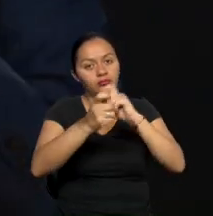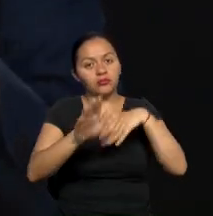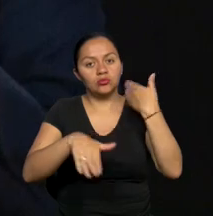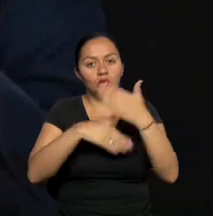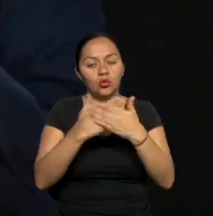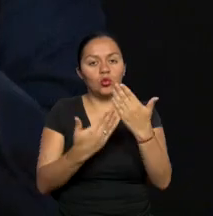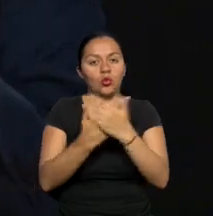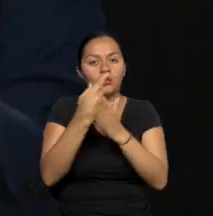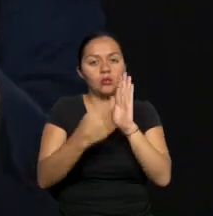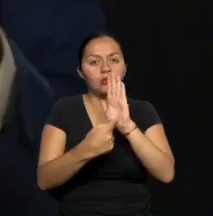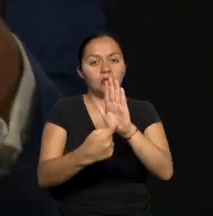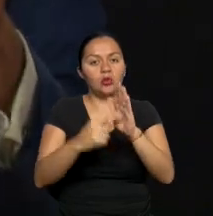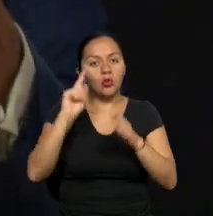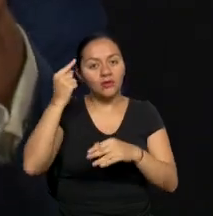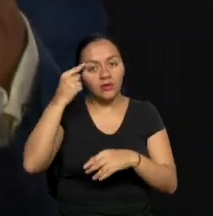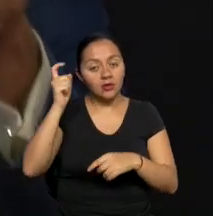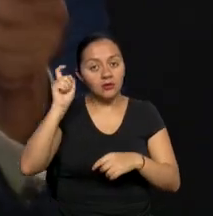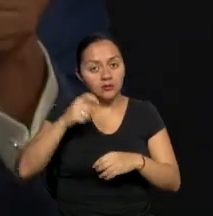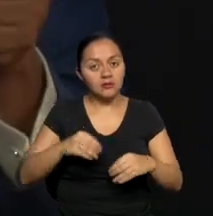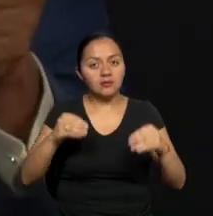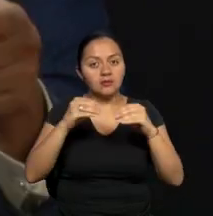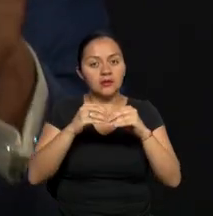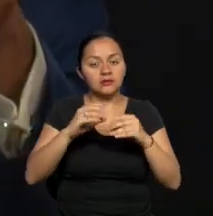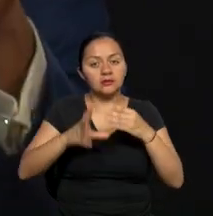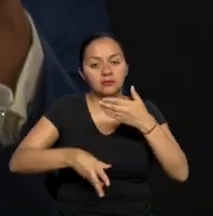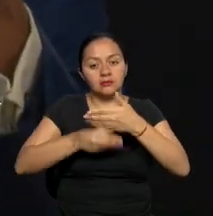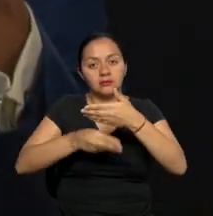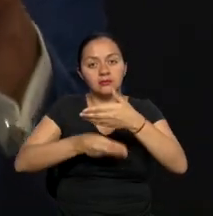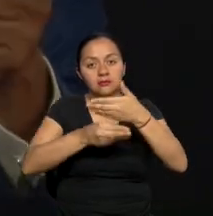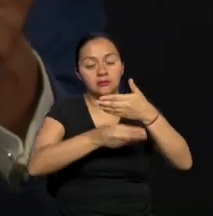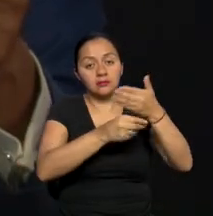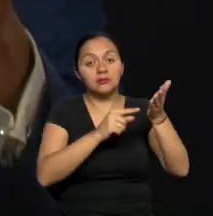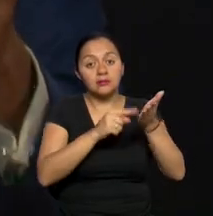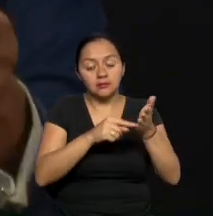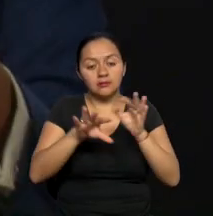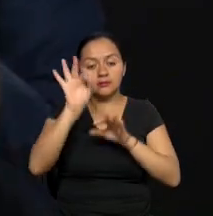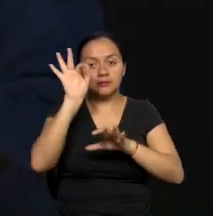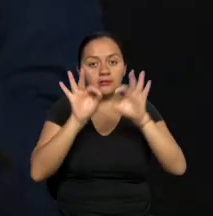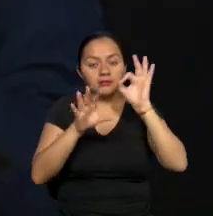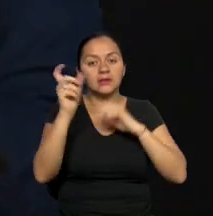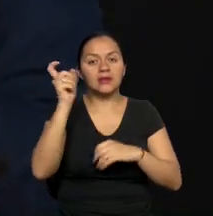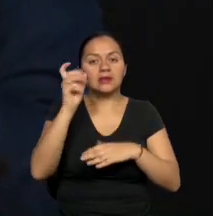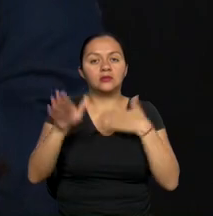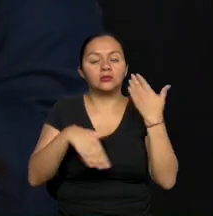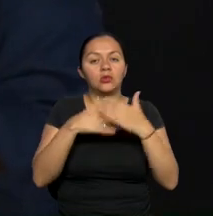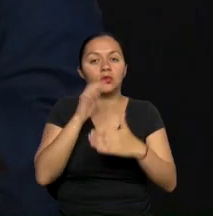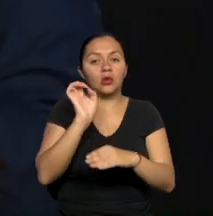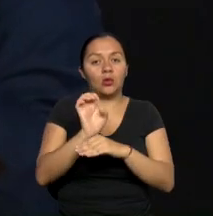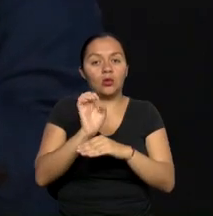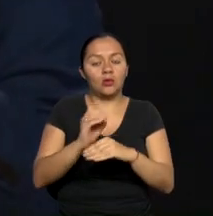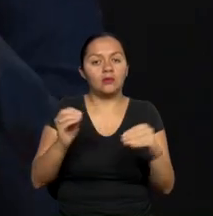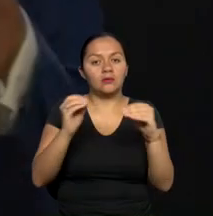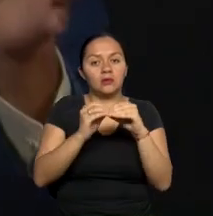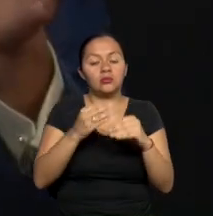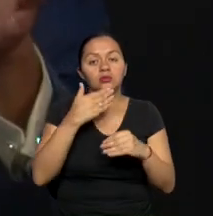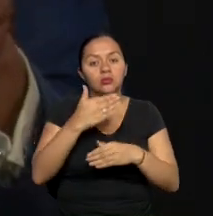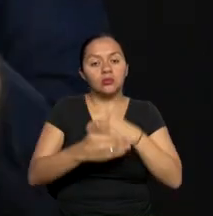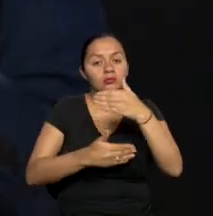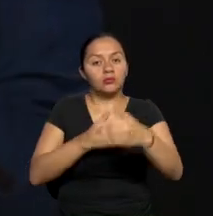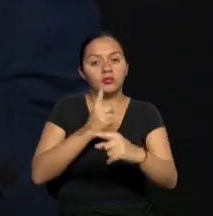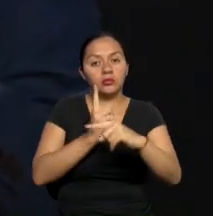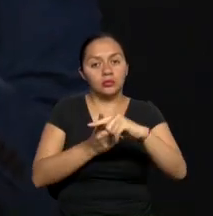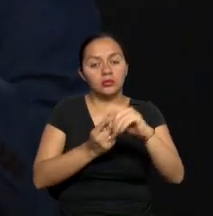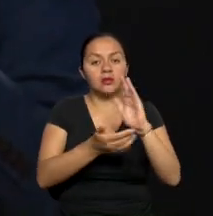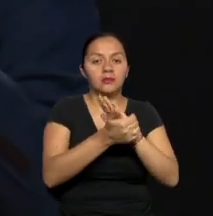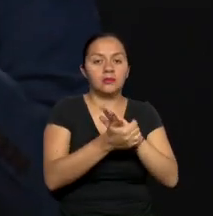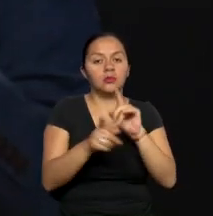esa herramienta del gobierno para darle esos valores agregados, para darle esos elementos que necesita el ecuatoriano para salir adelante, tanto en lo que es